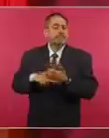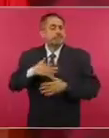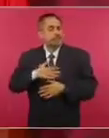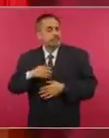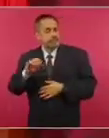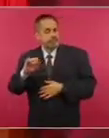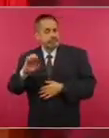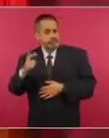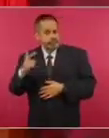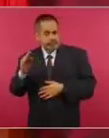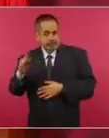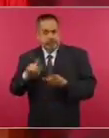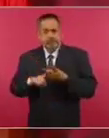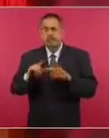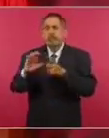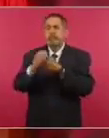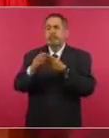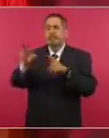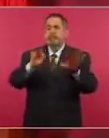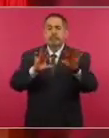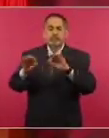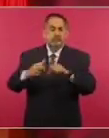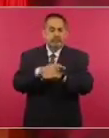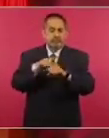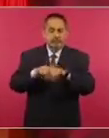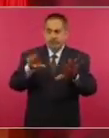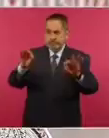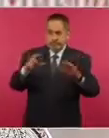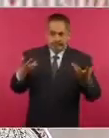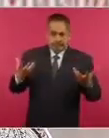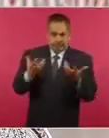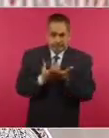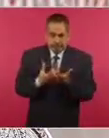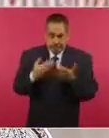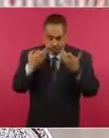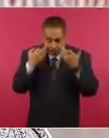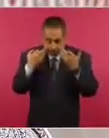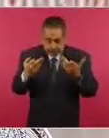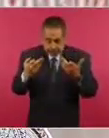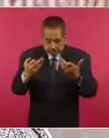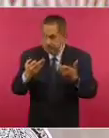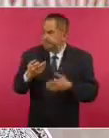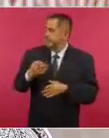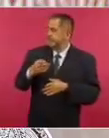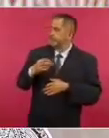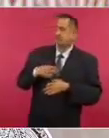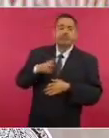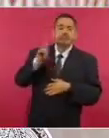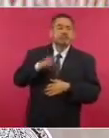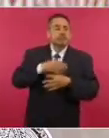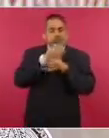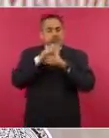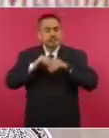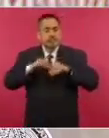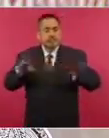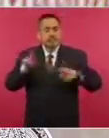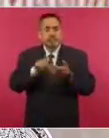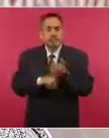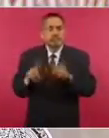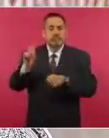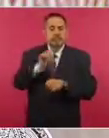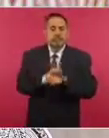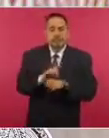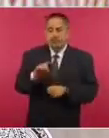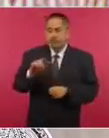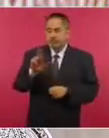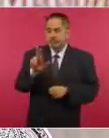Gobernación y el Comité Ciudadano Nacional y este comité dará a conocer los resultados definitivos el martes 24